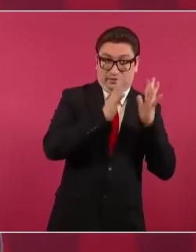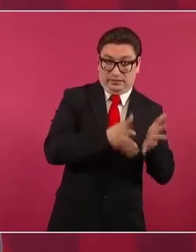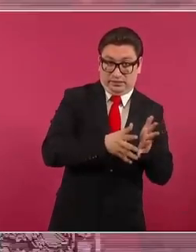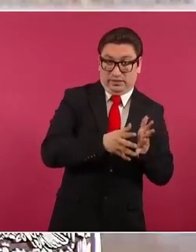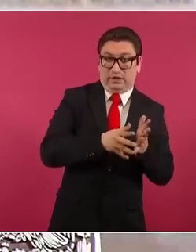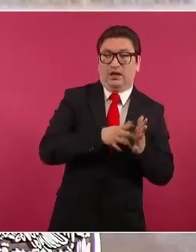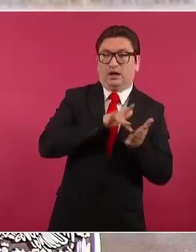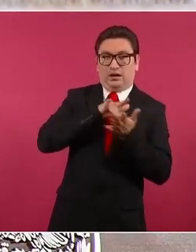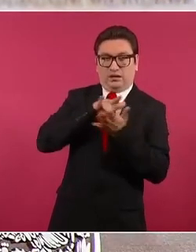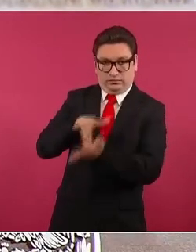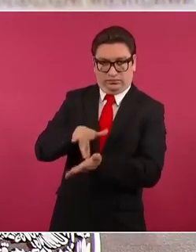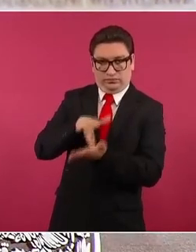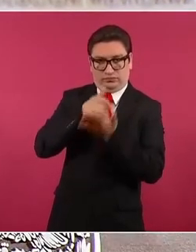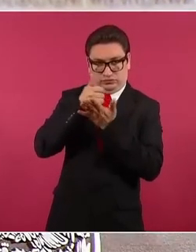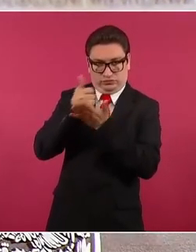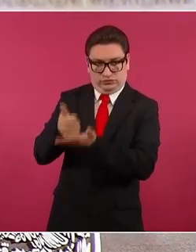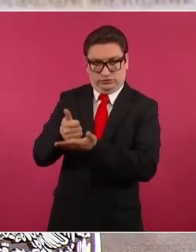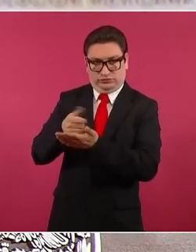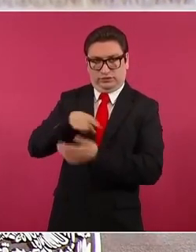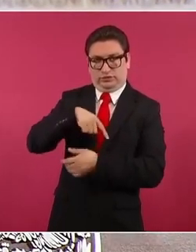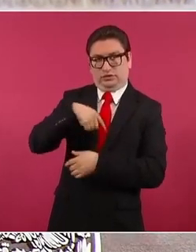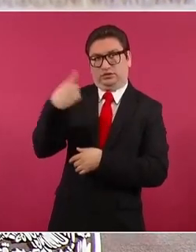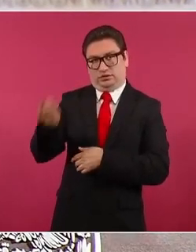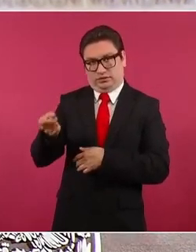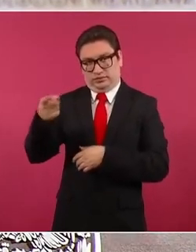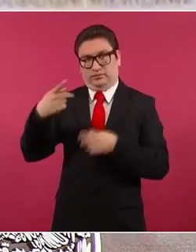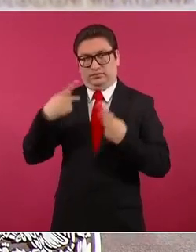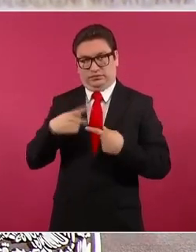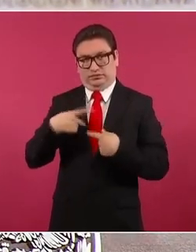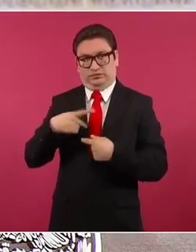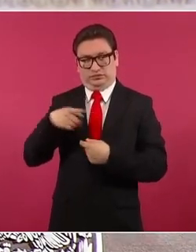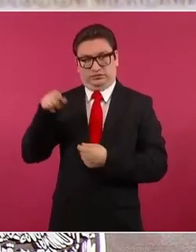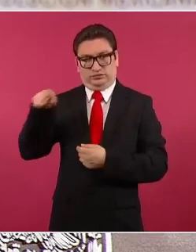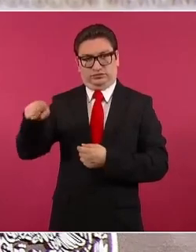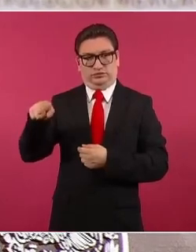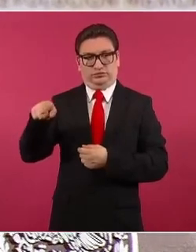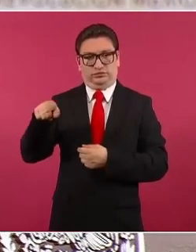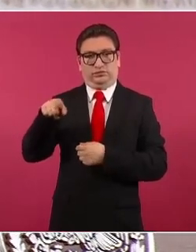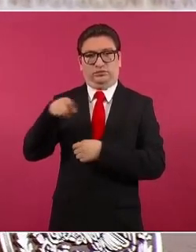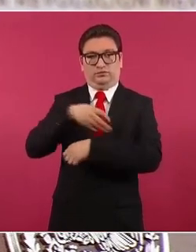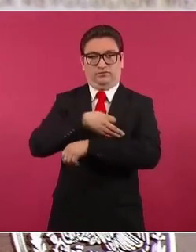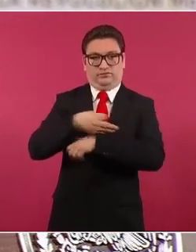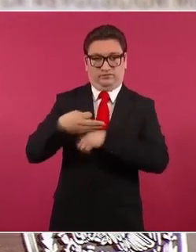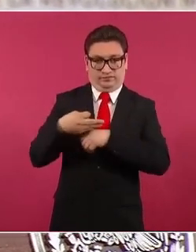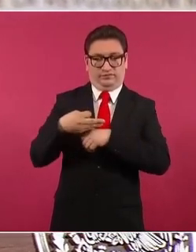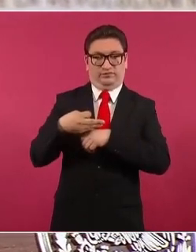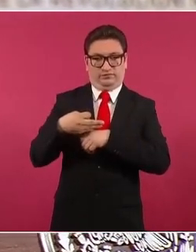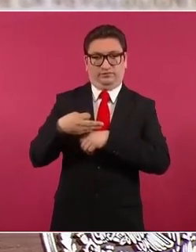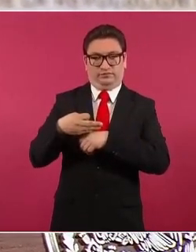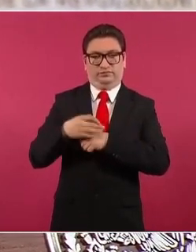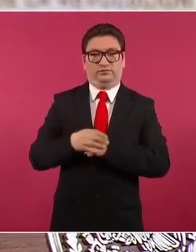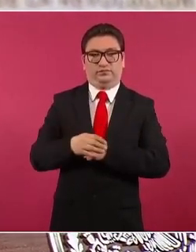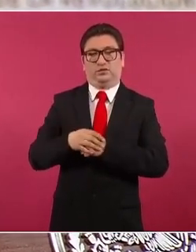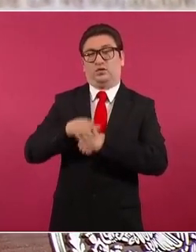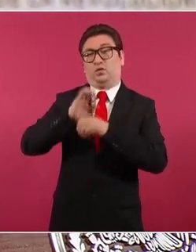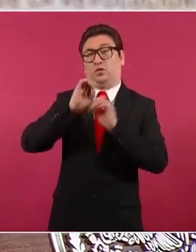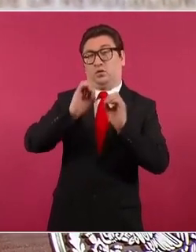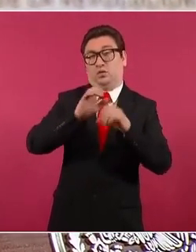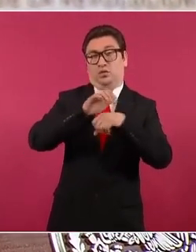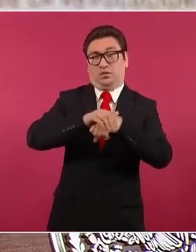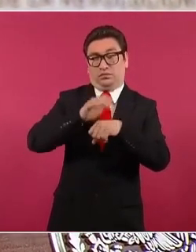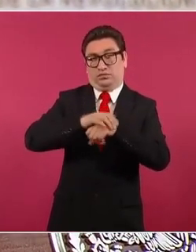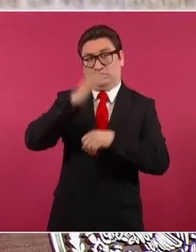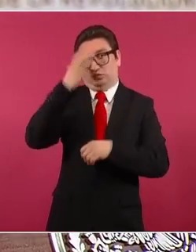a un familiar o amigo o